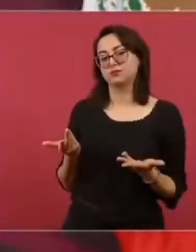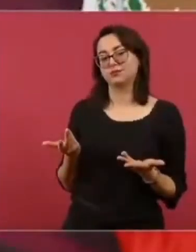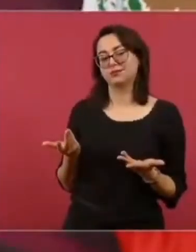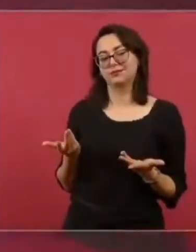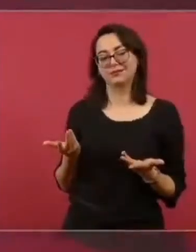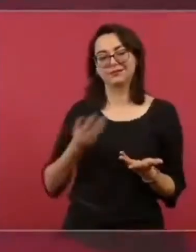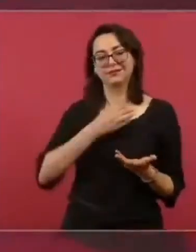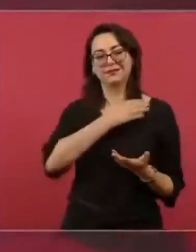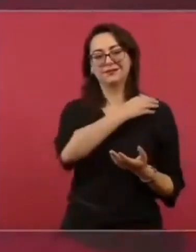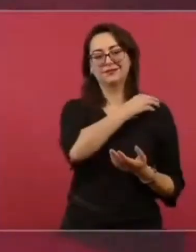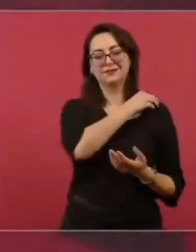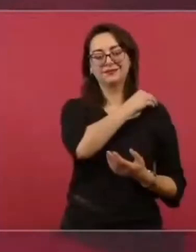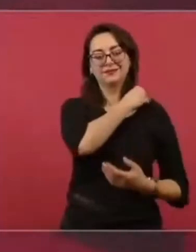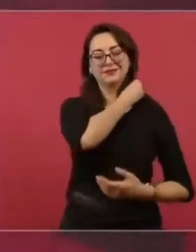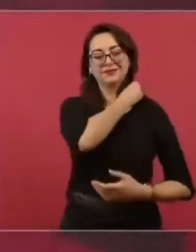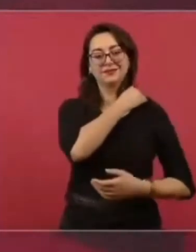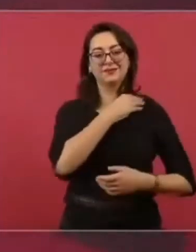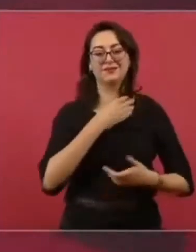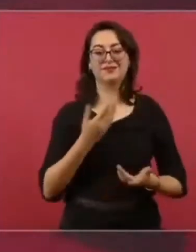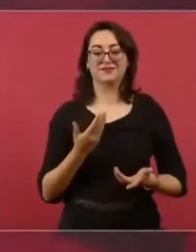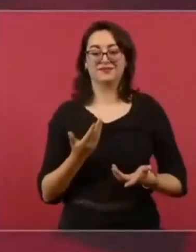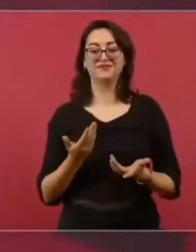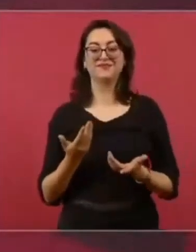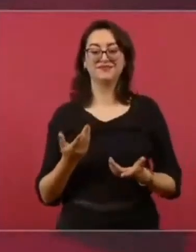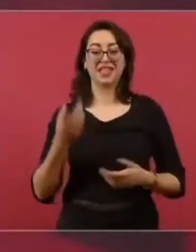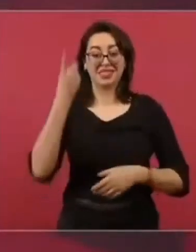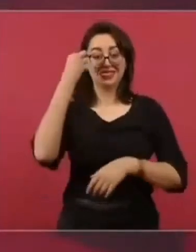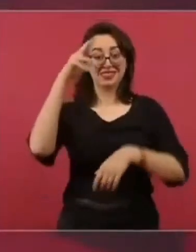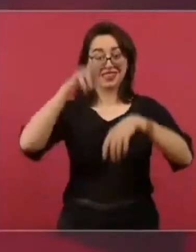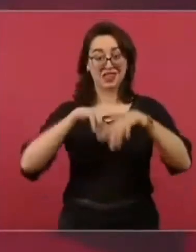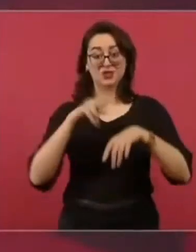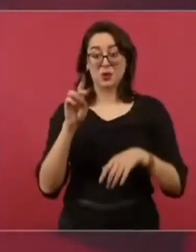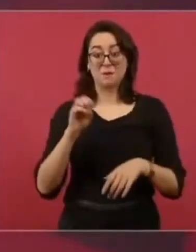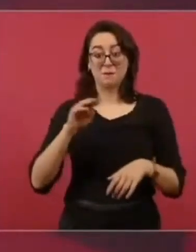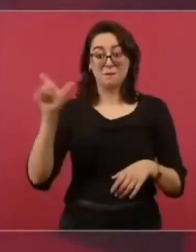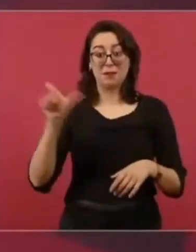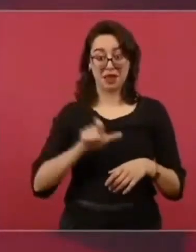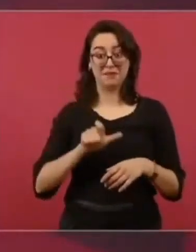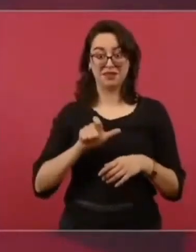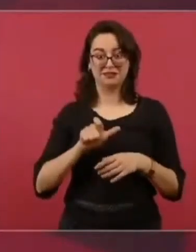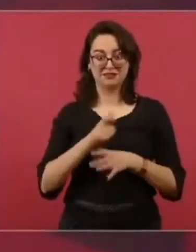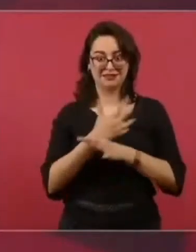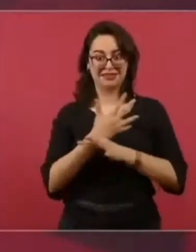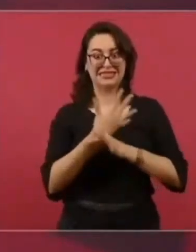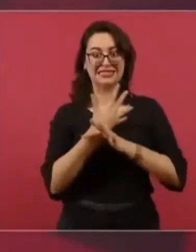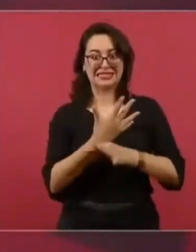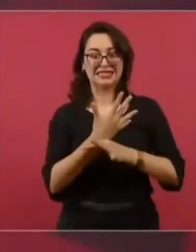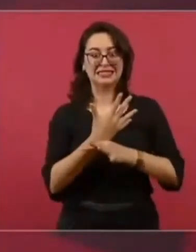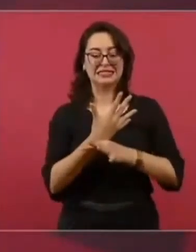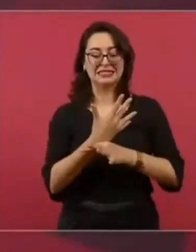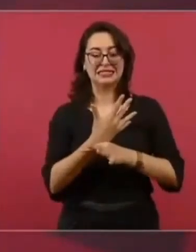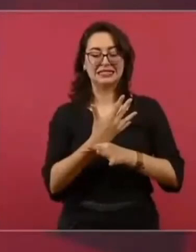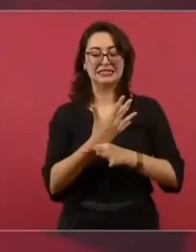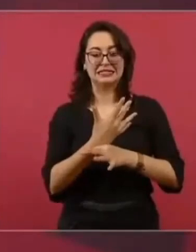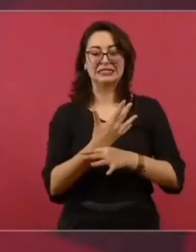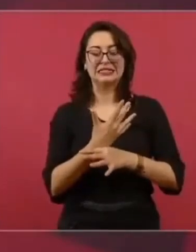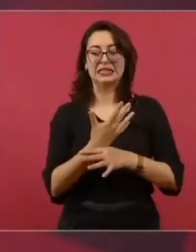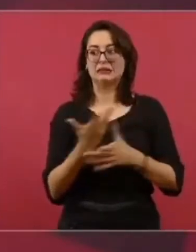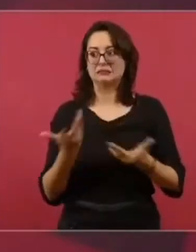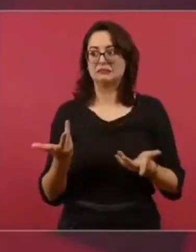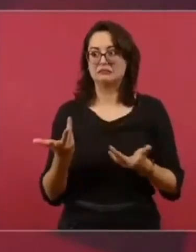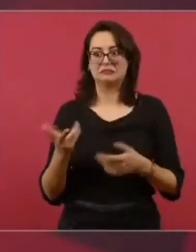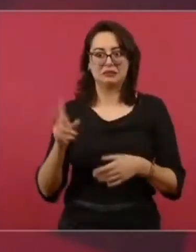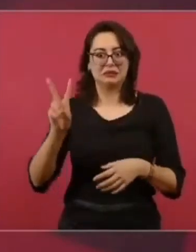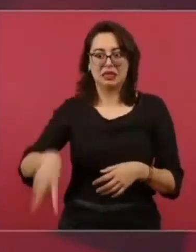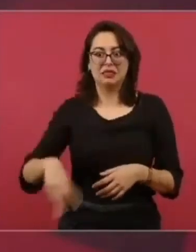Porque así está en el testimonio del director de Pédex, que está en la cárcel, detenido,